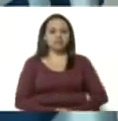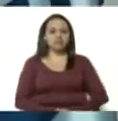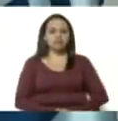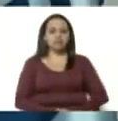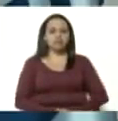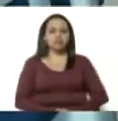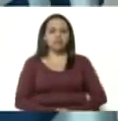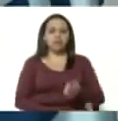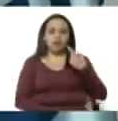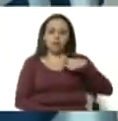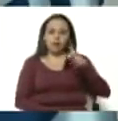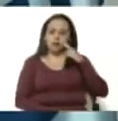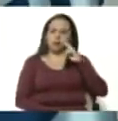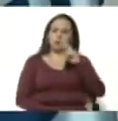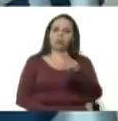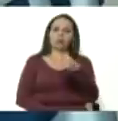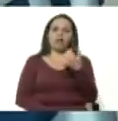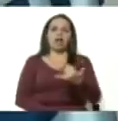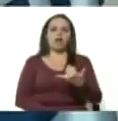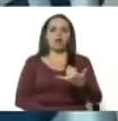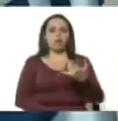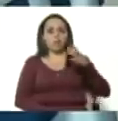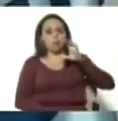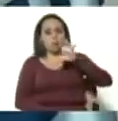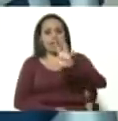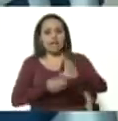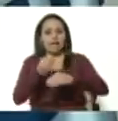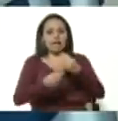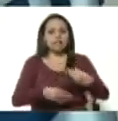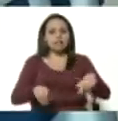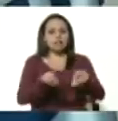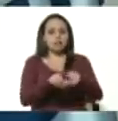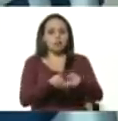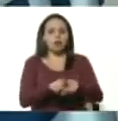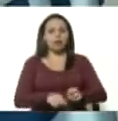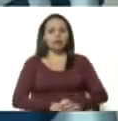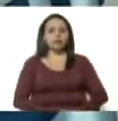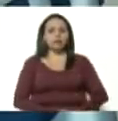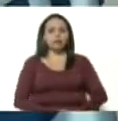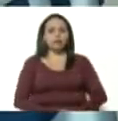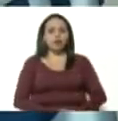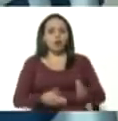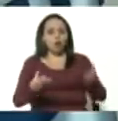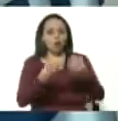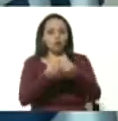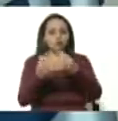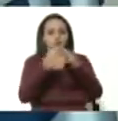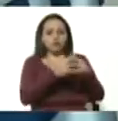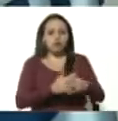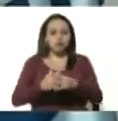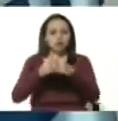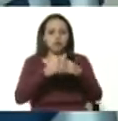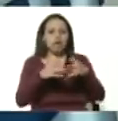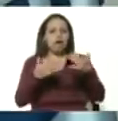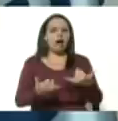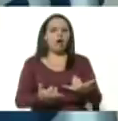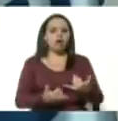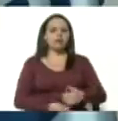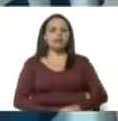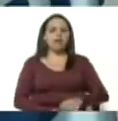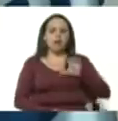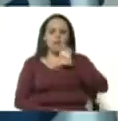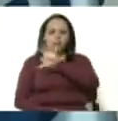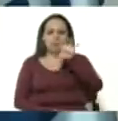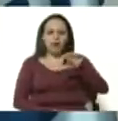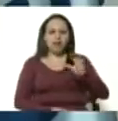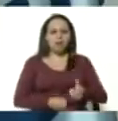pero vean ustedes entonces un país que hace cosas como esta junto con los Estados Unidos aparecen como los países con